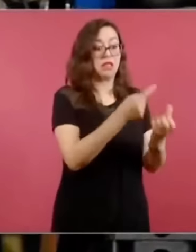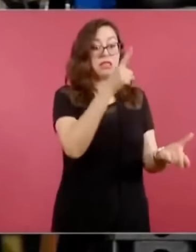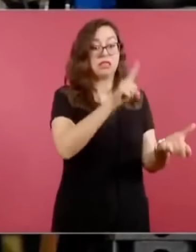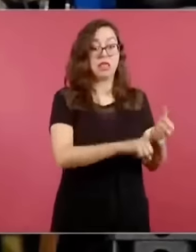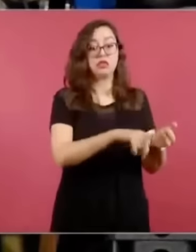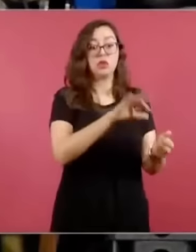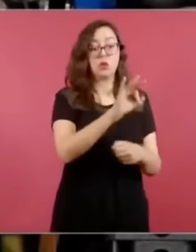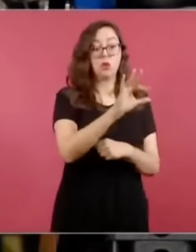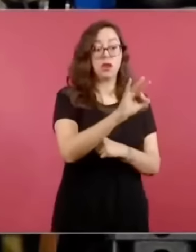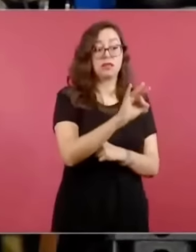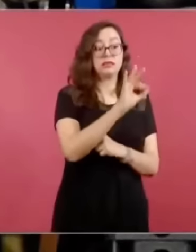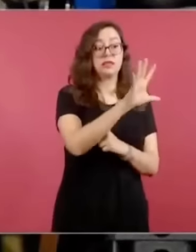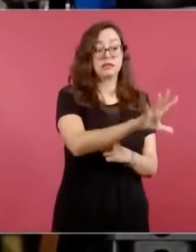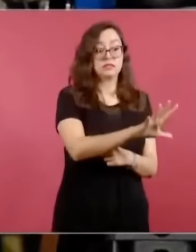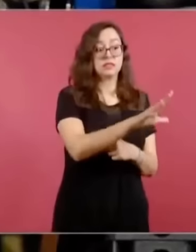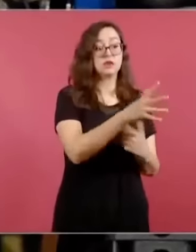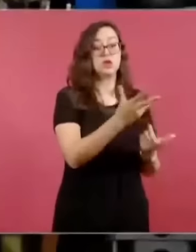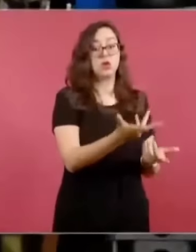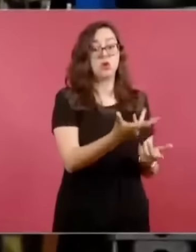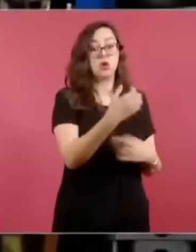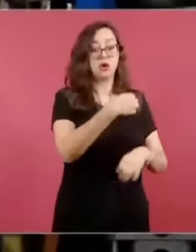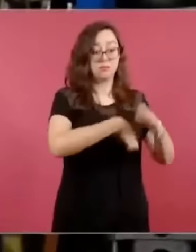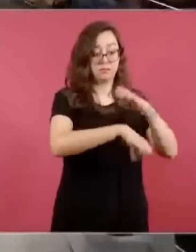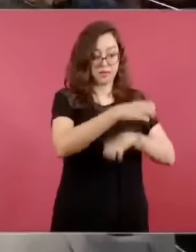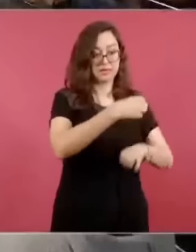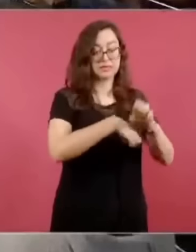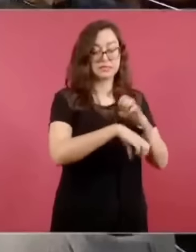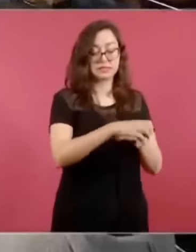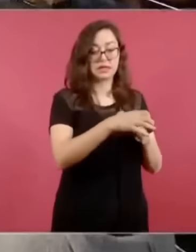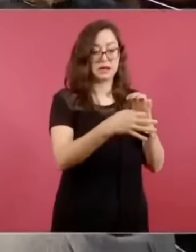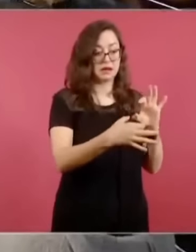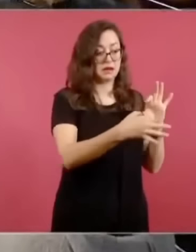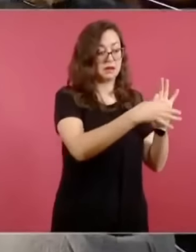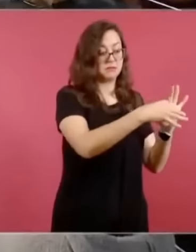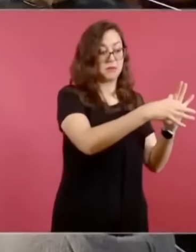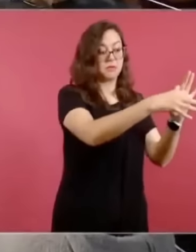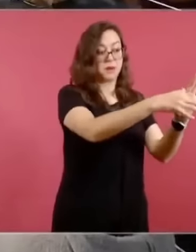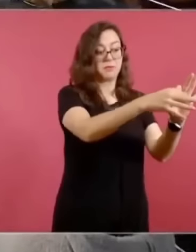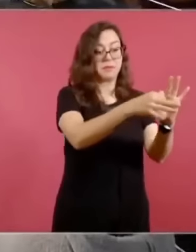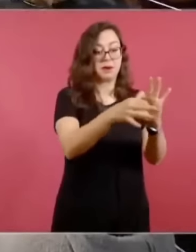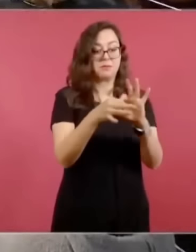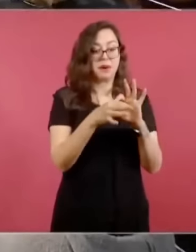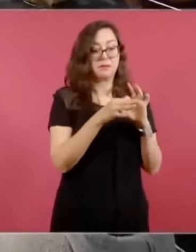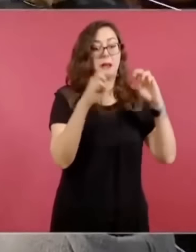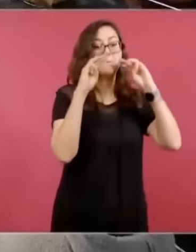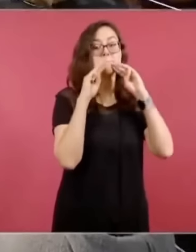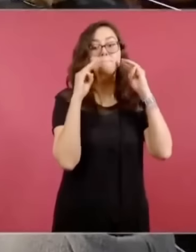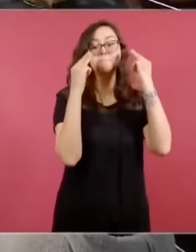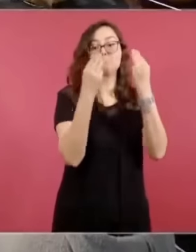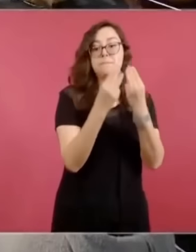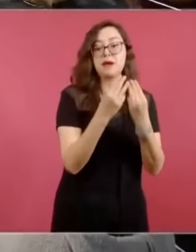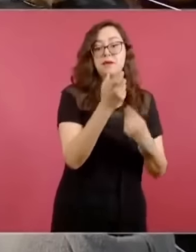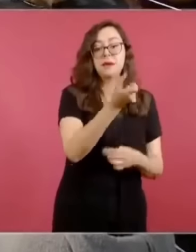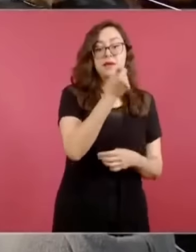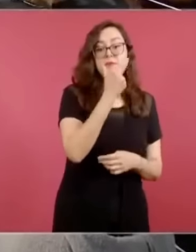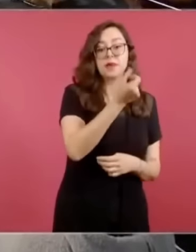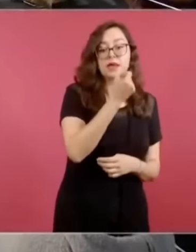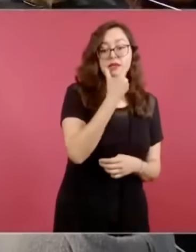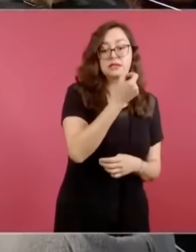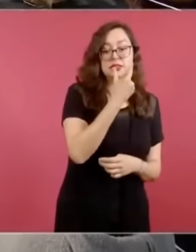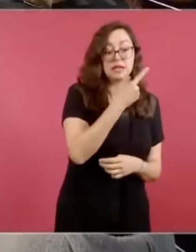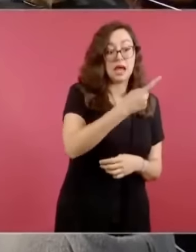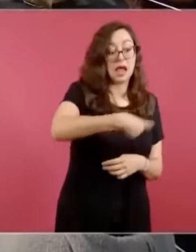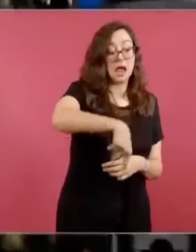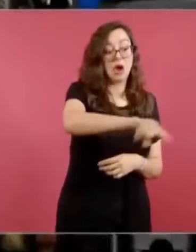empresas de esos consorcios que estarían vinculados a este llamado Cártel de las Medicinas. Hasta ahora se ha dado aquí a